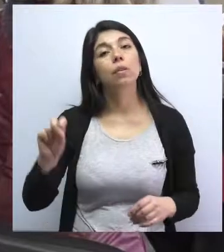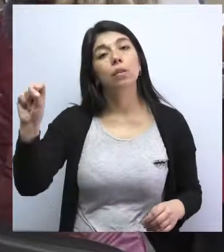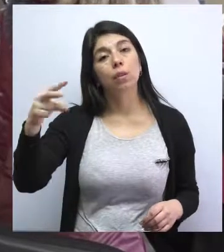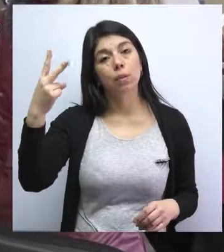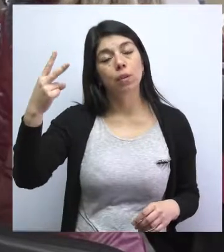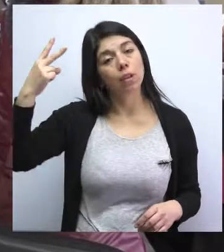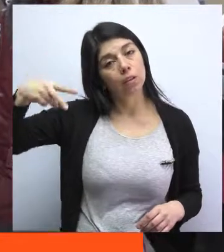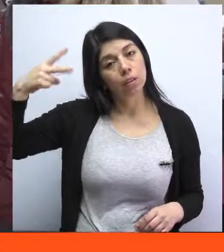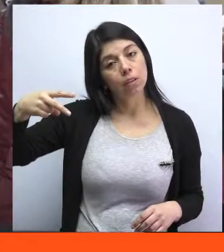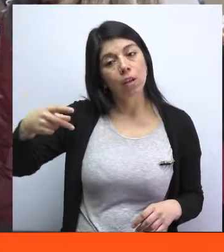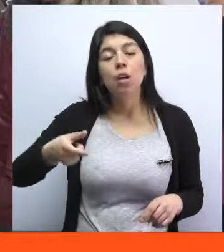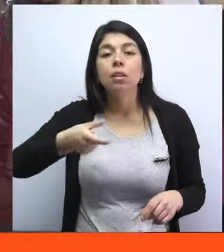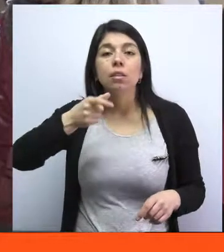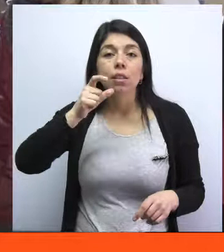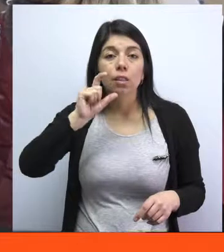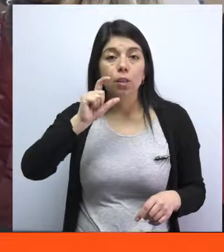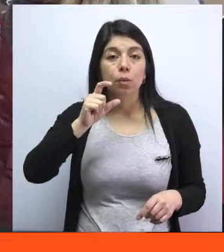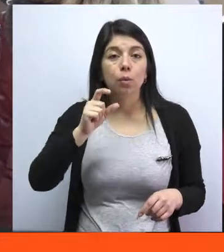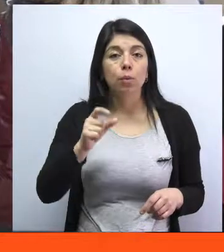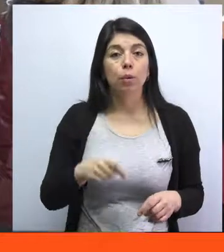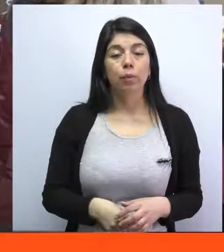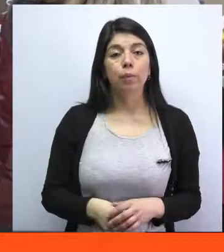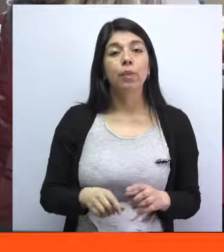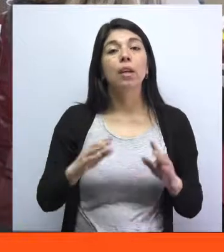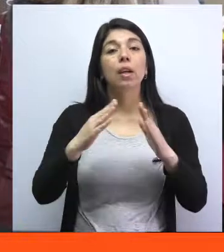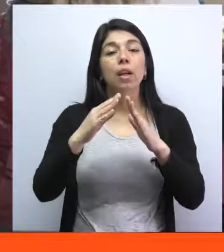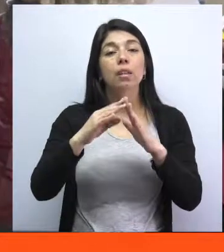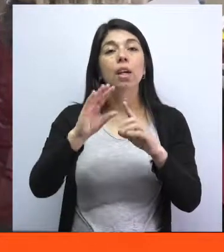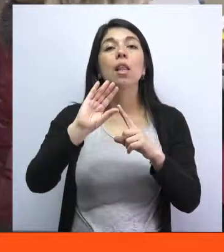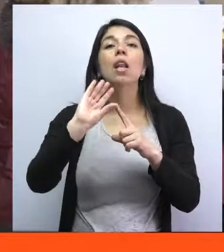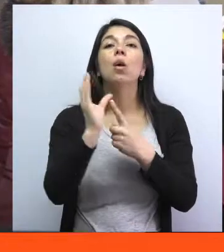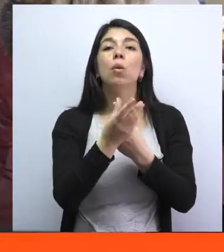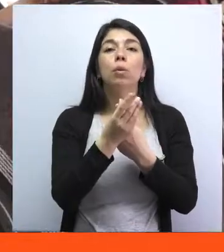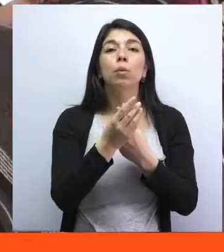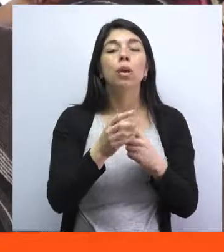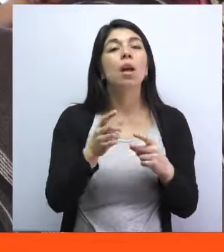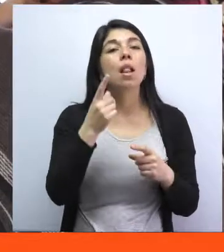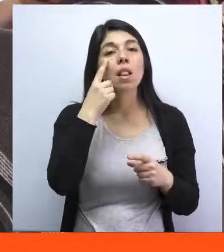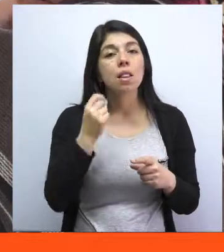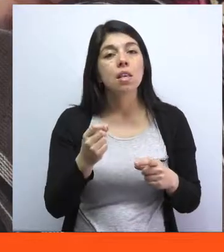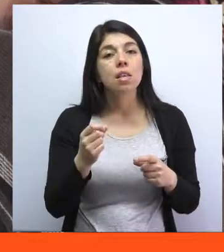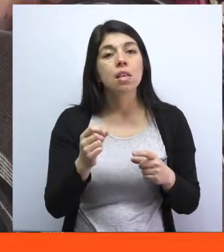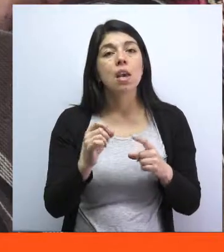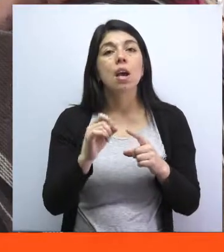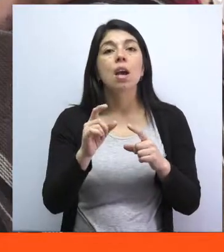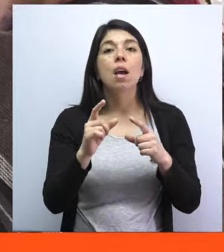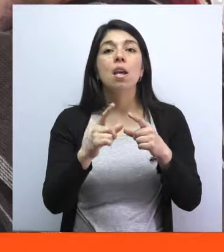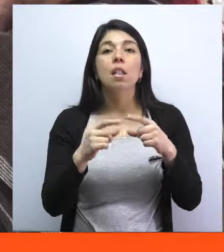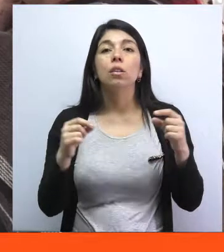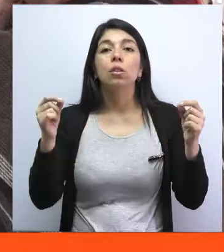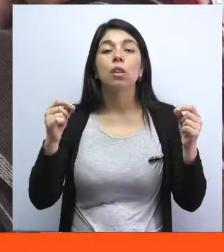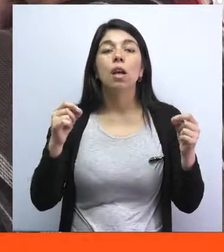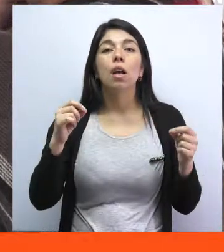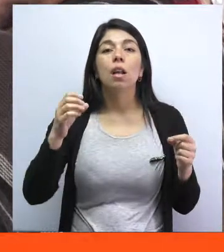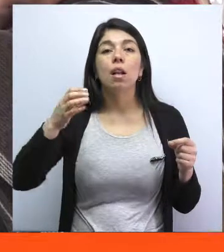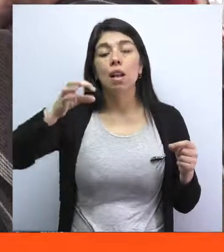Con un desayuno criollo se conmemoró en la Casa de la Cultura de Hualpén, el Día Internacional de la Mujer Indígena, a la que asistieron